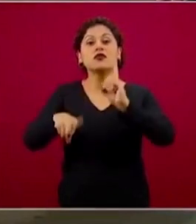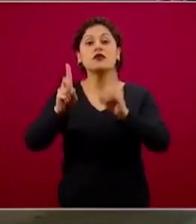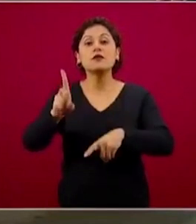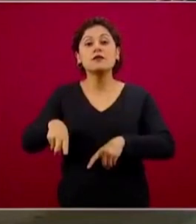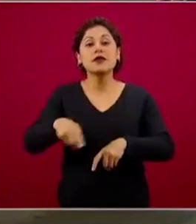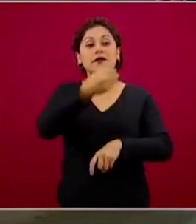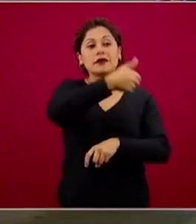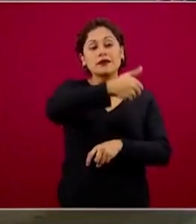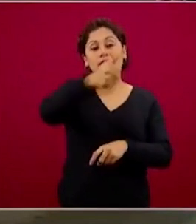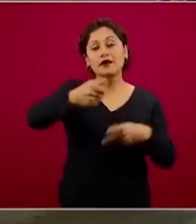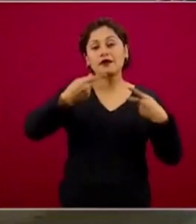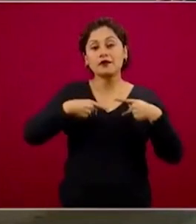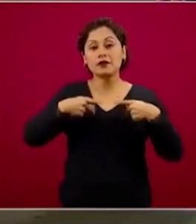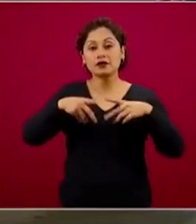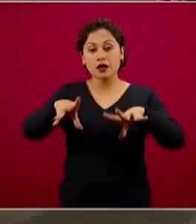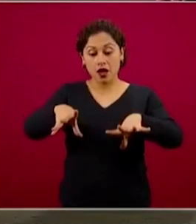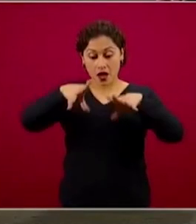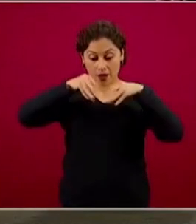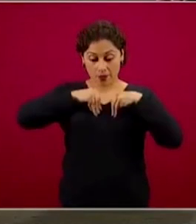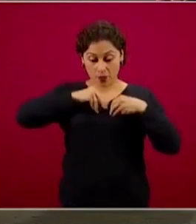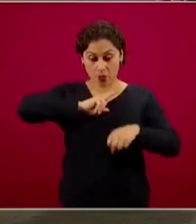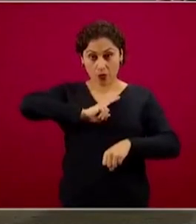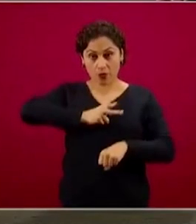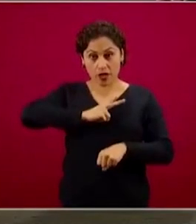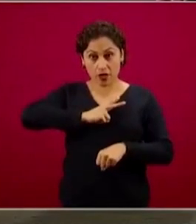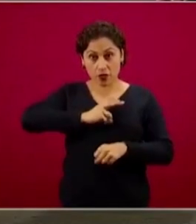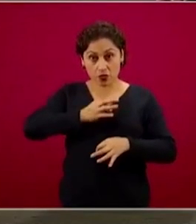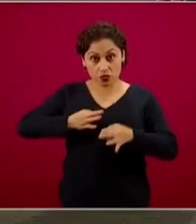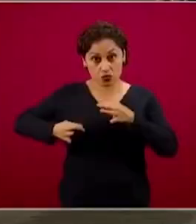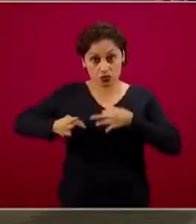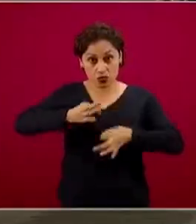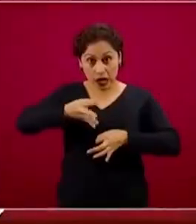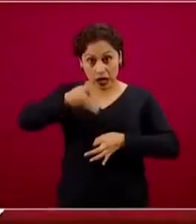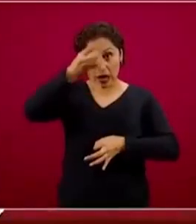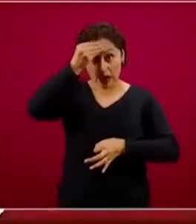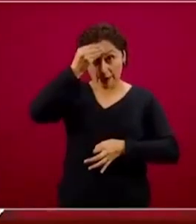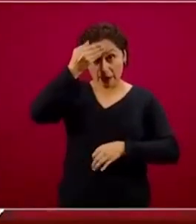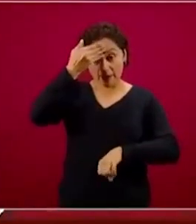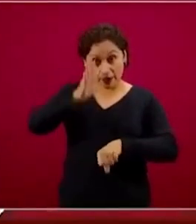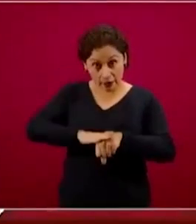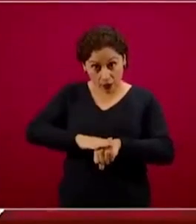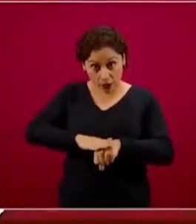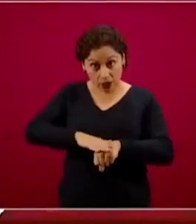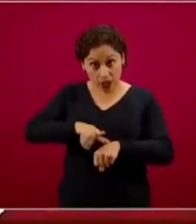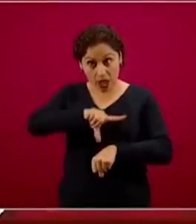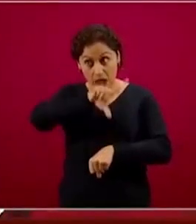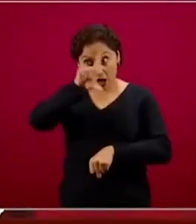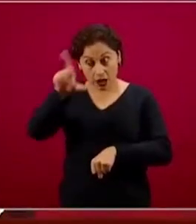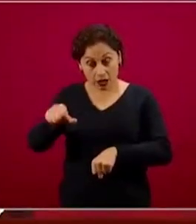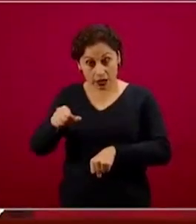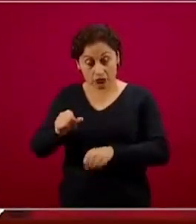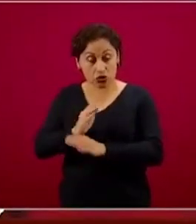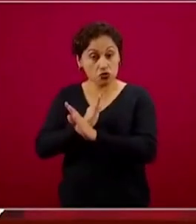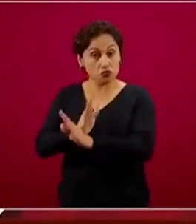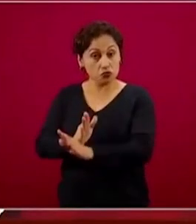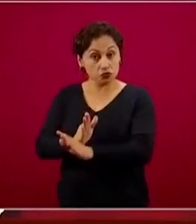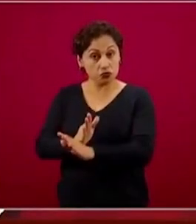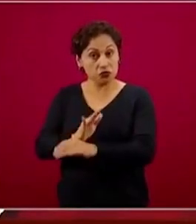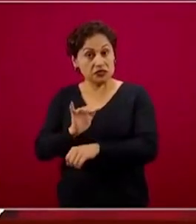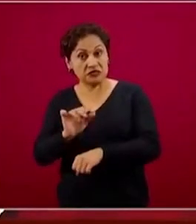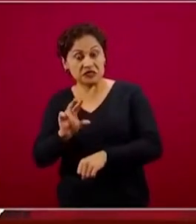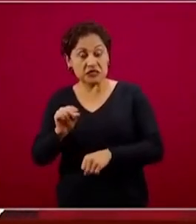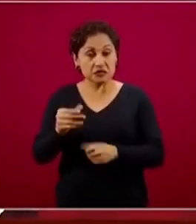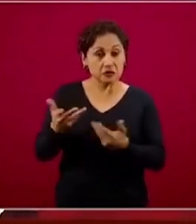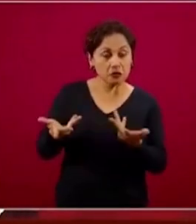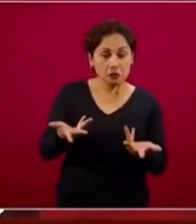tiempo y por qué unos sí y otros no? Entonces, esas son preguntas que las tenemos que ir, las están